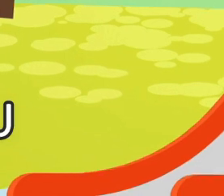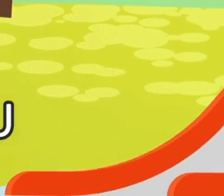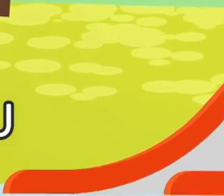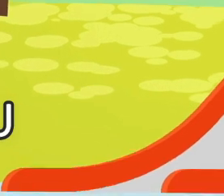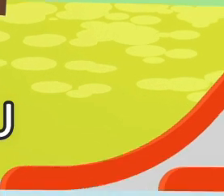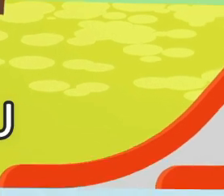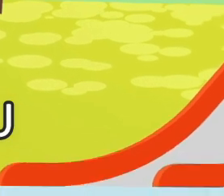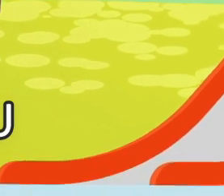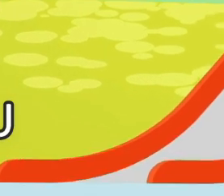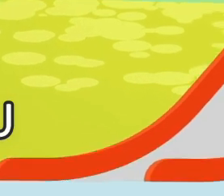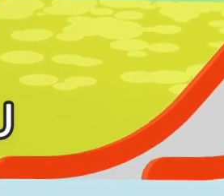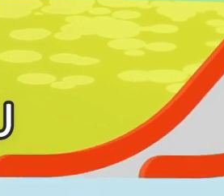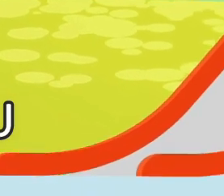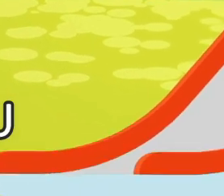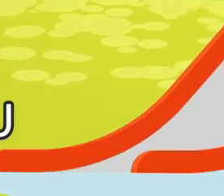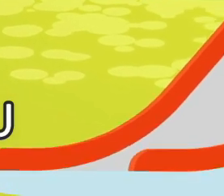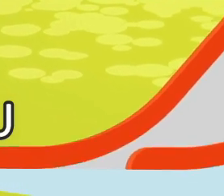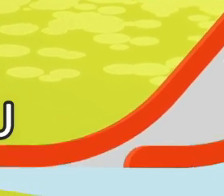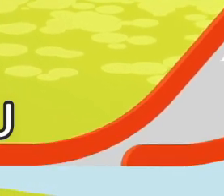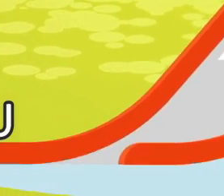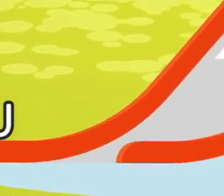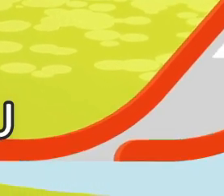Visita-me